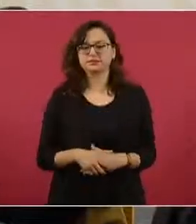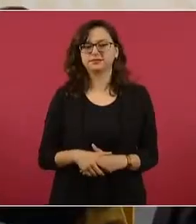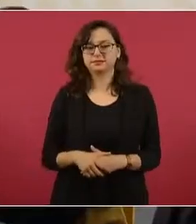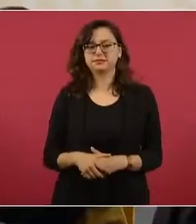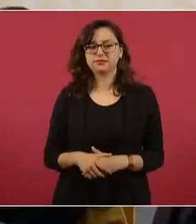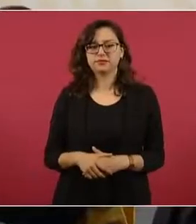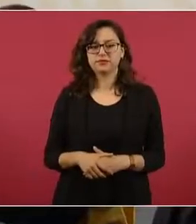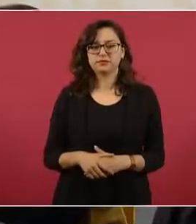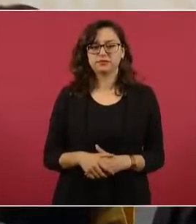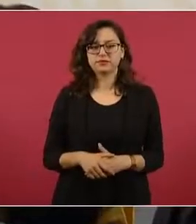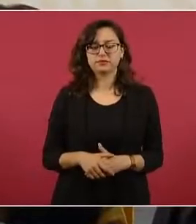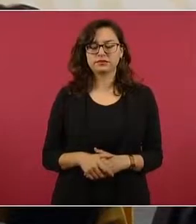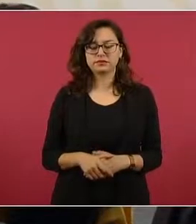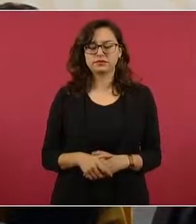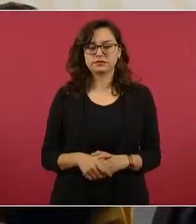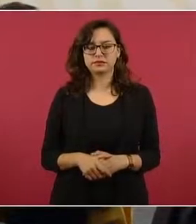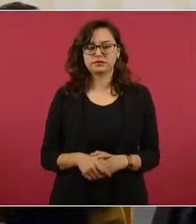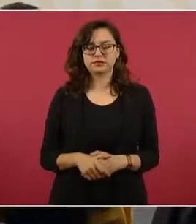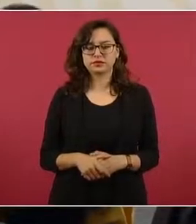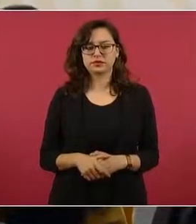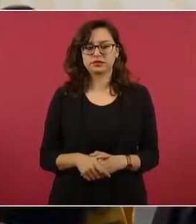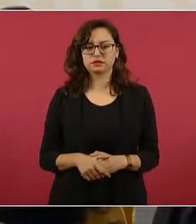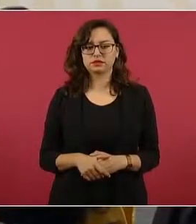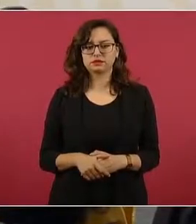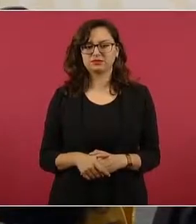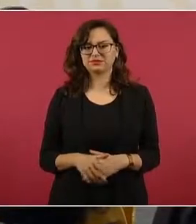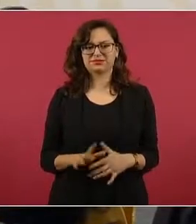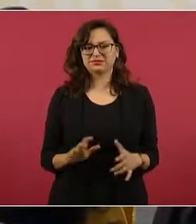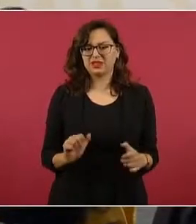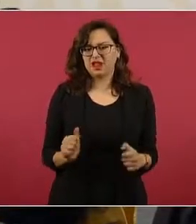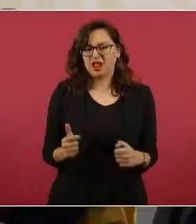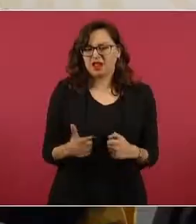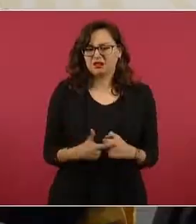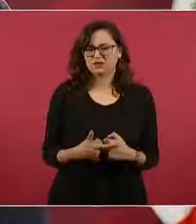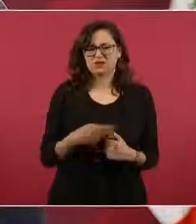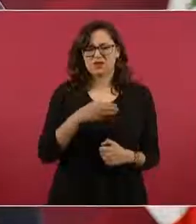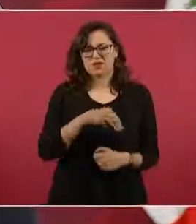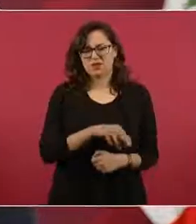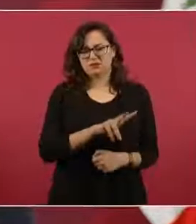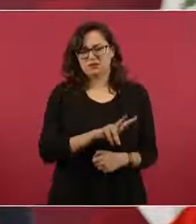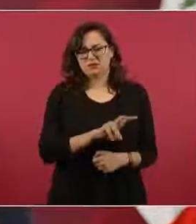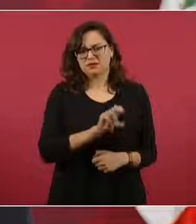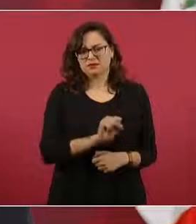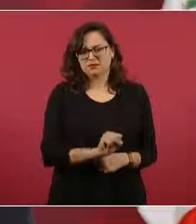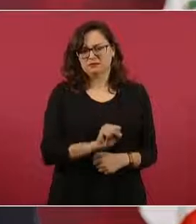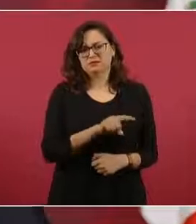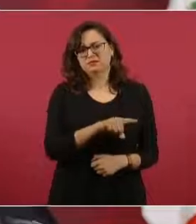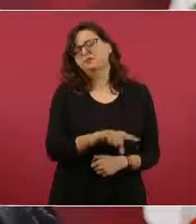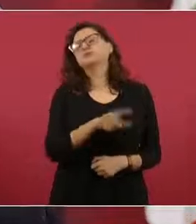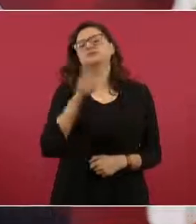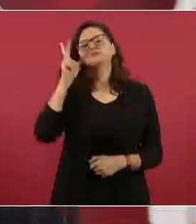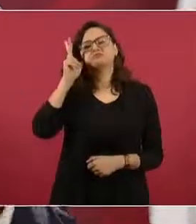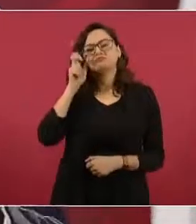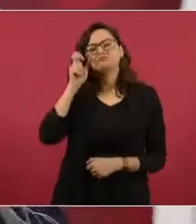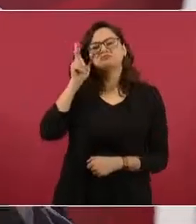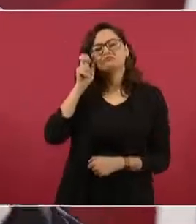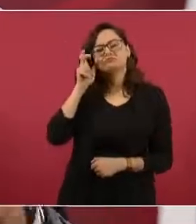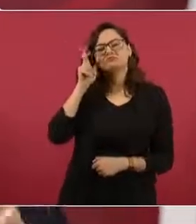de un informador que estaba